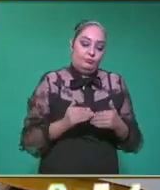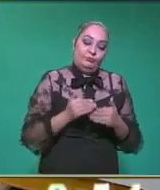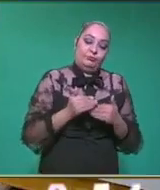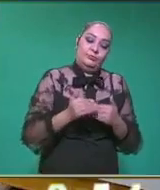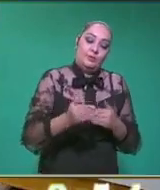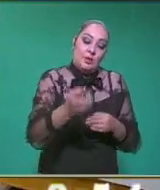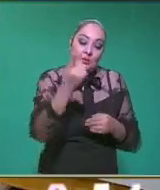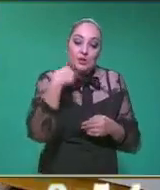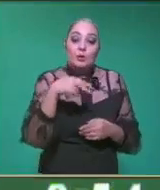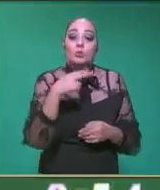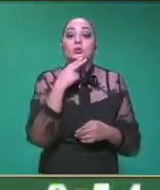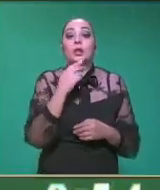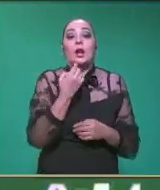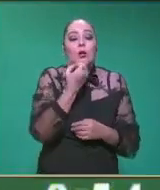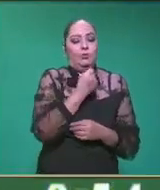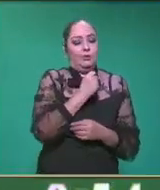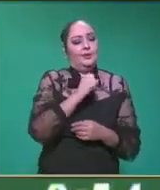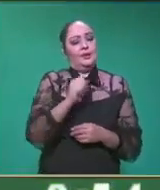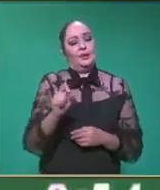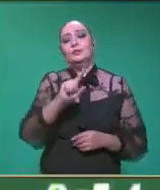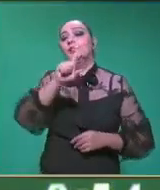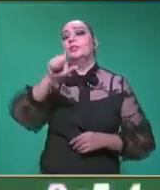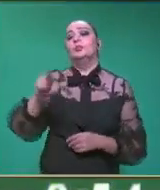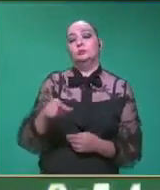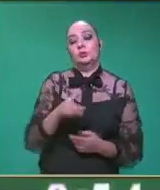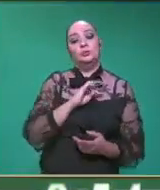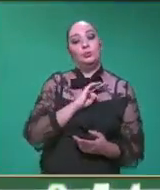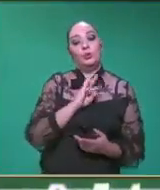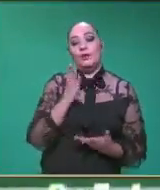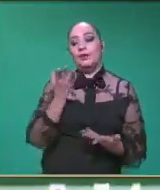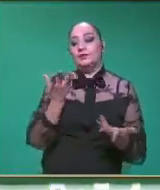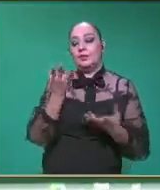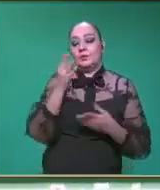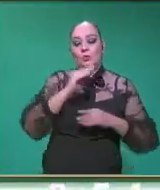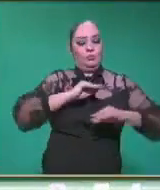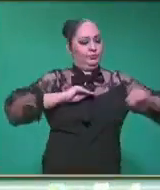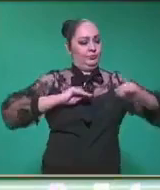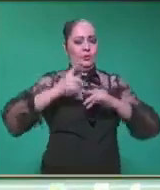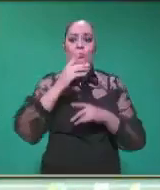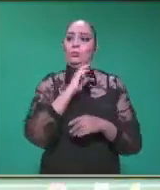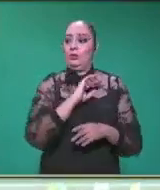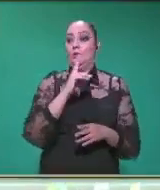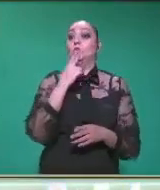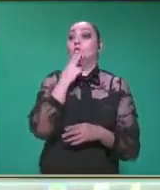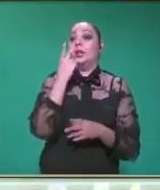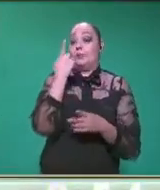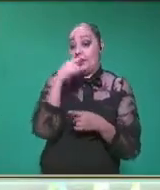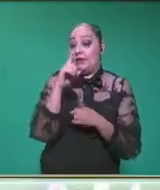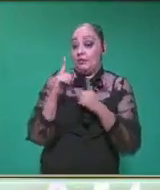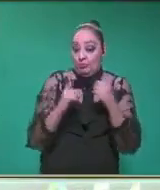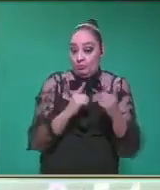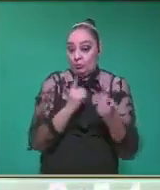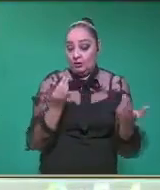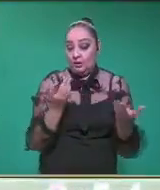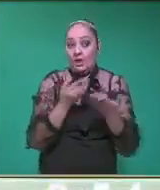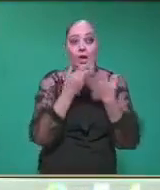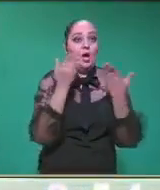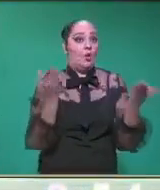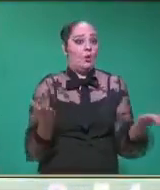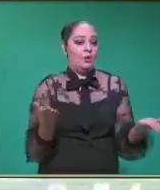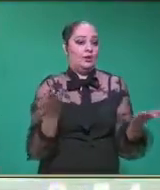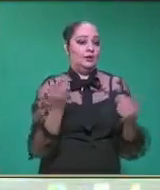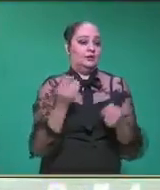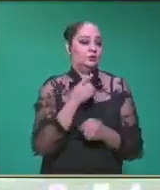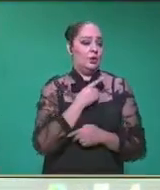de esas habilidades que posteriormente se convertirán en destrezas motrices ya aplicables ahora sí en el deporte escolar. Ahorita en primaria es